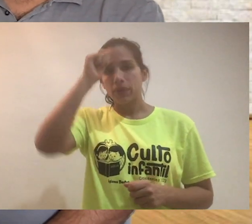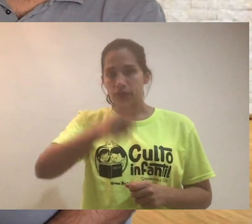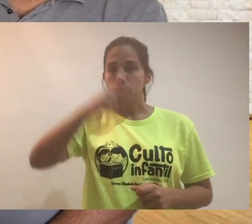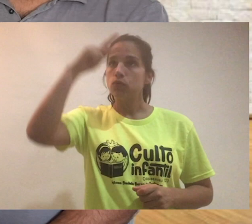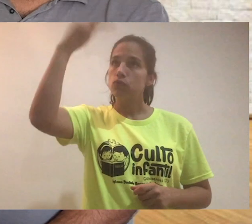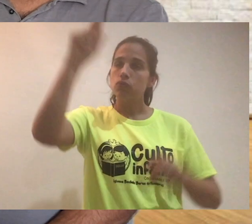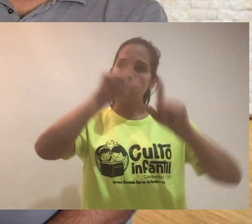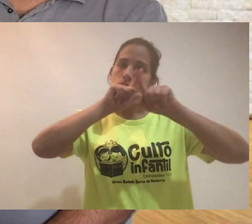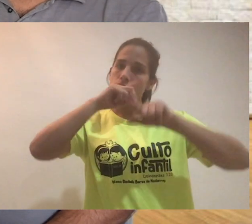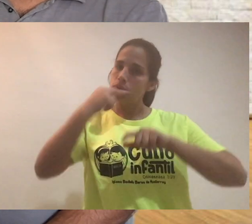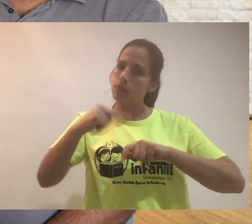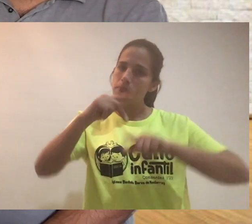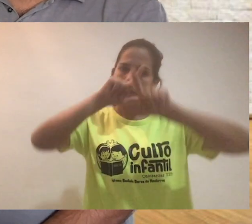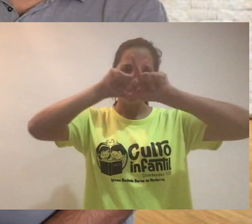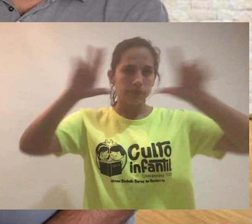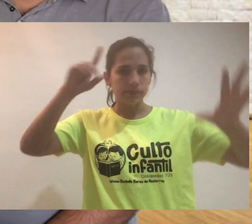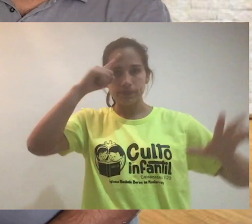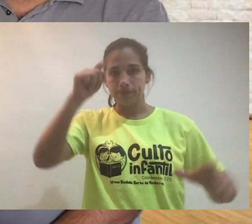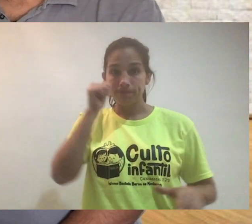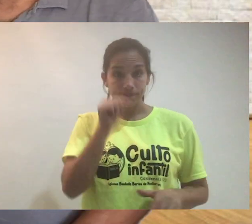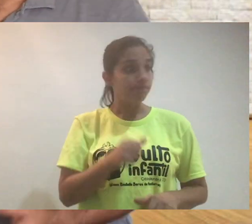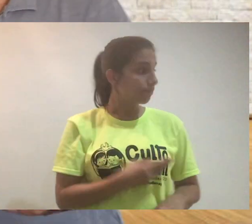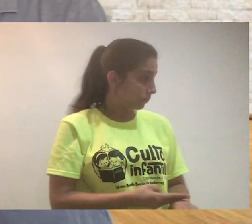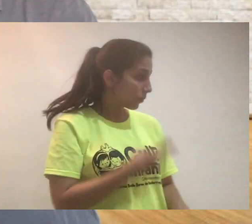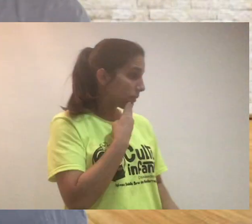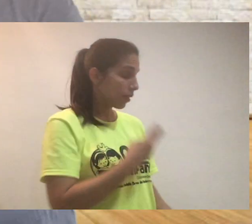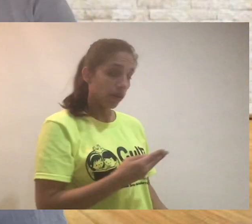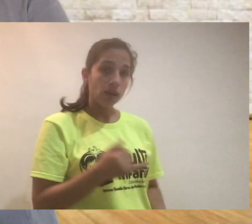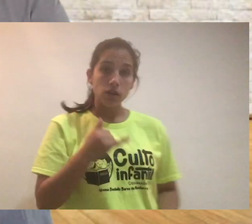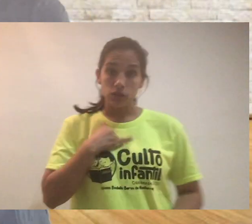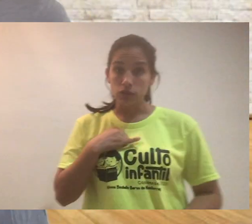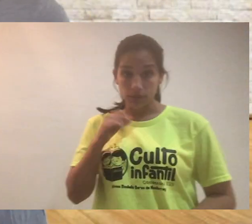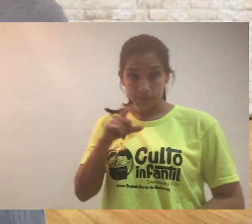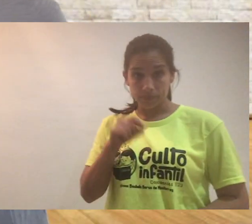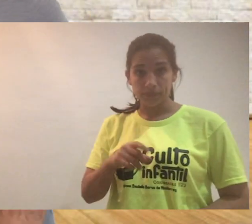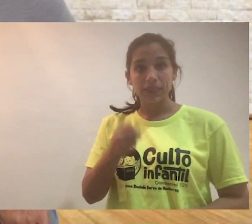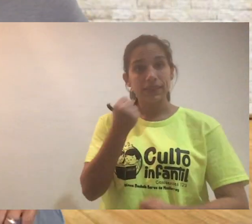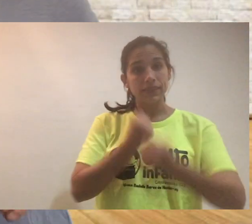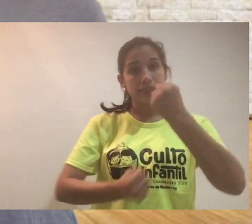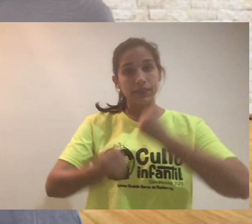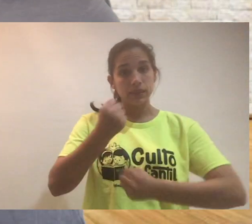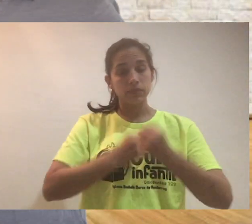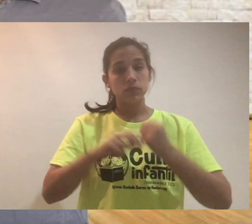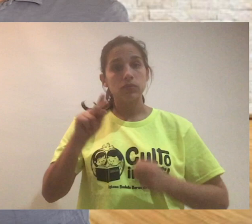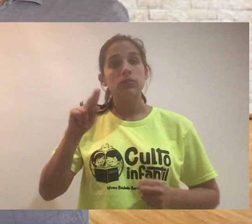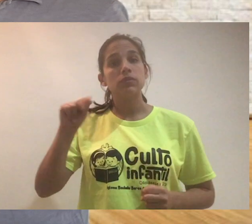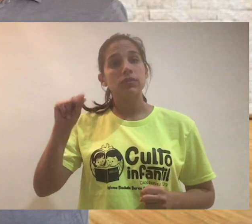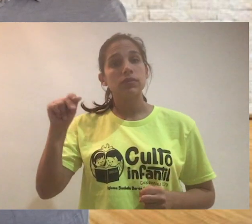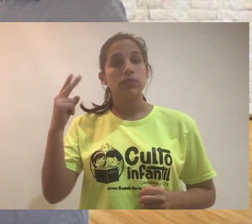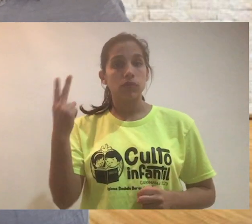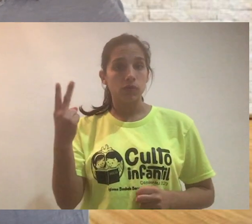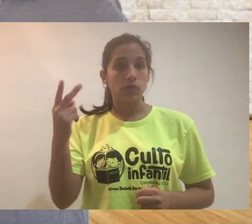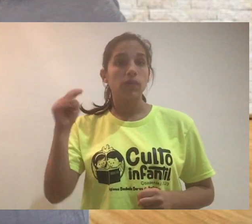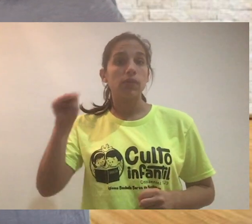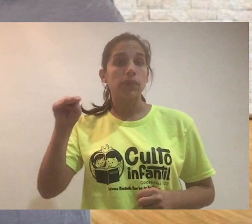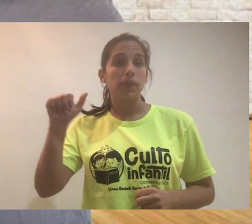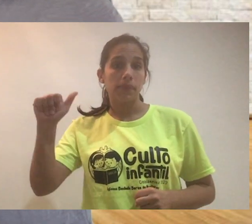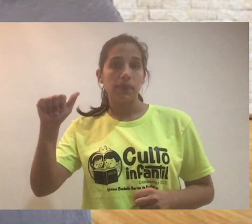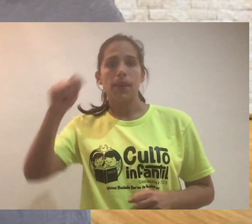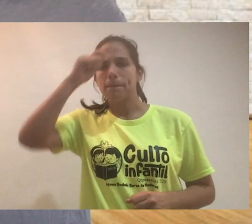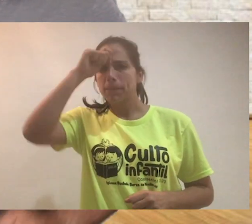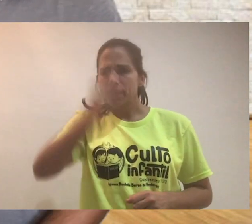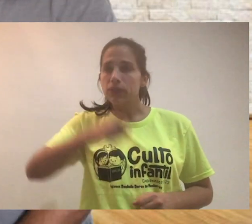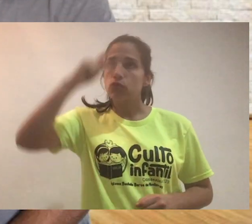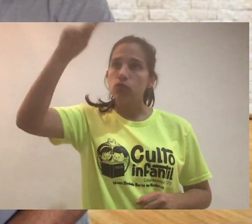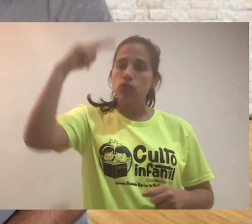Bendito su nombre glorioso para siempre. Muy bien. Yo también lo voy a repetir. Salmo 72, 19a.